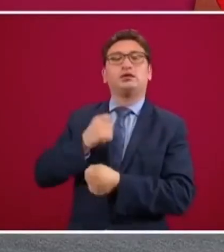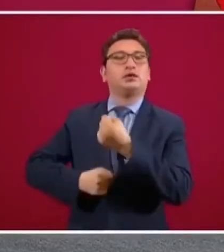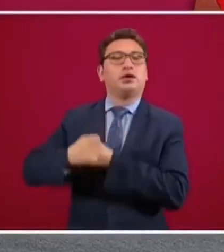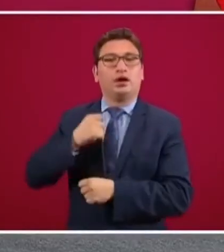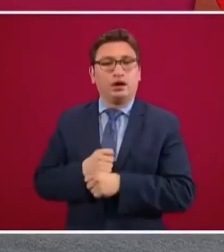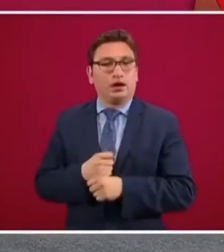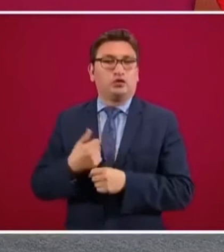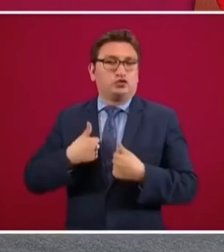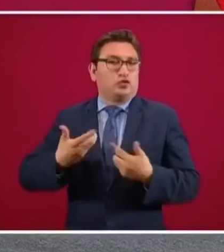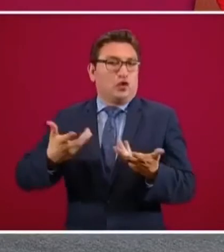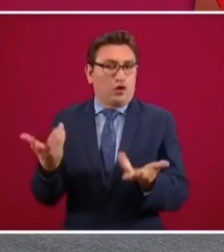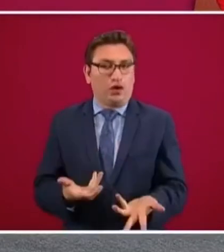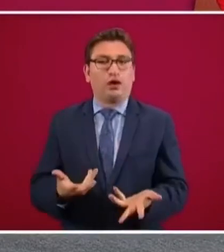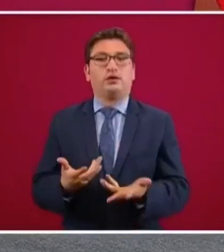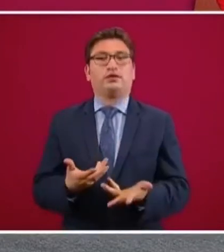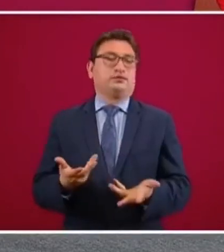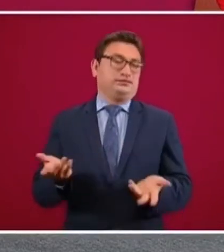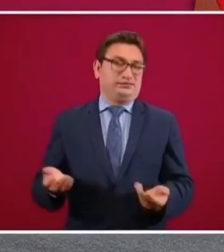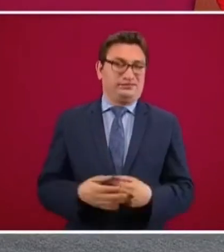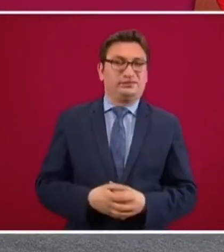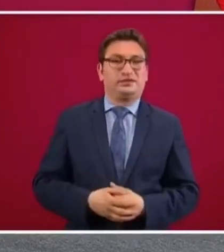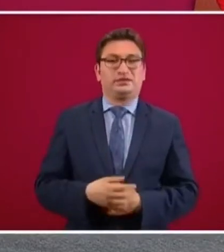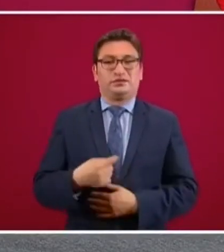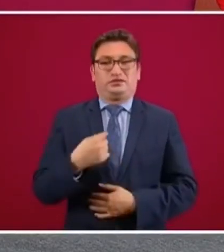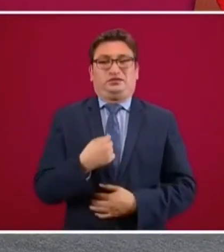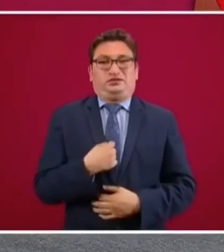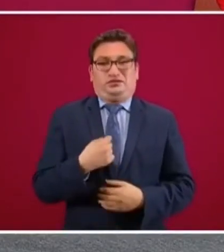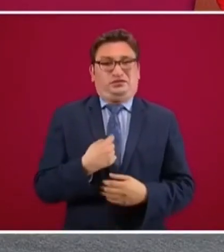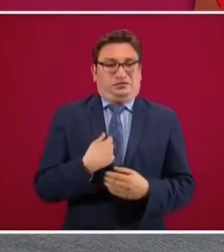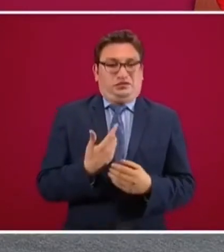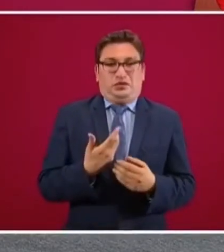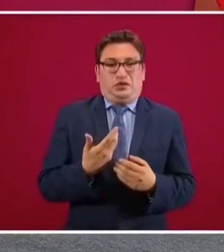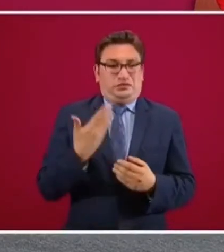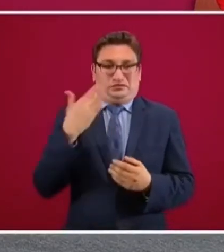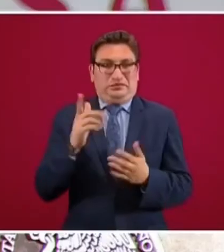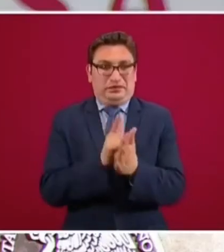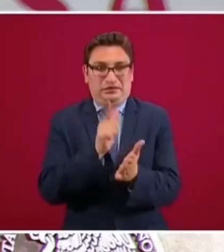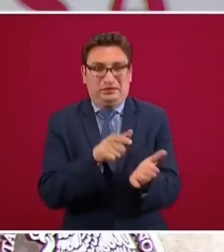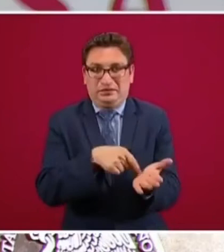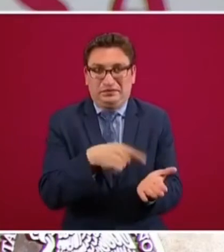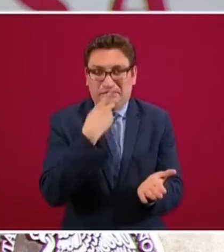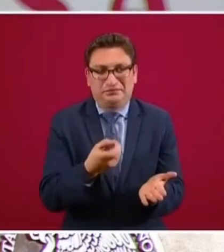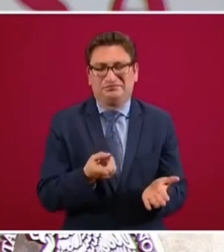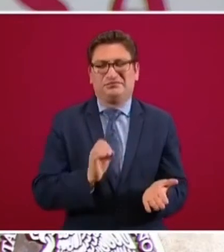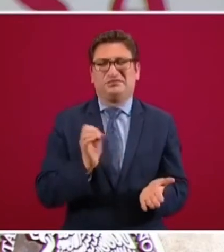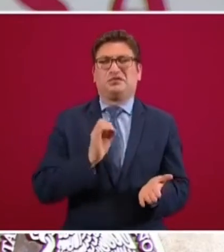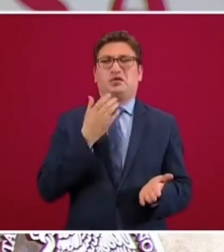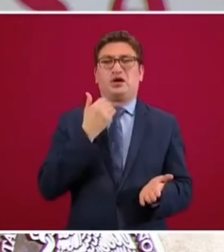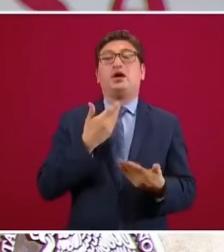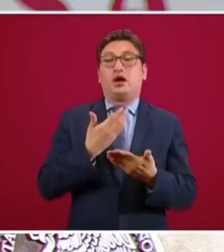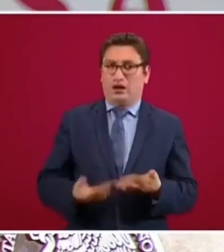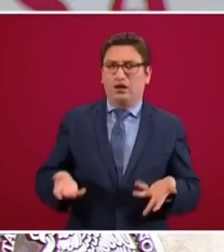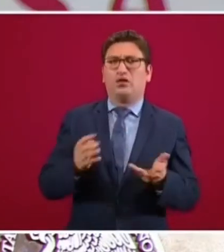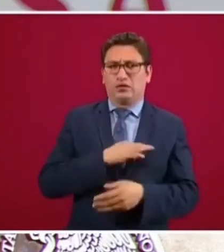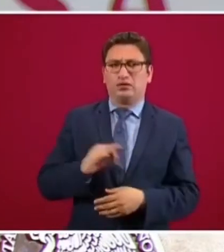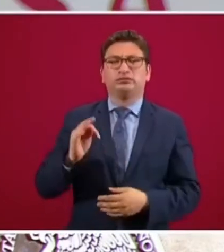llevé a la práctica, no estaba ni siquiera en la ley, ¿cómo no lo voy a hacer